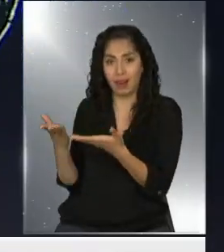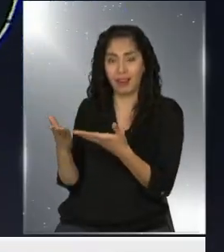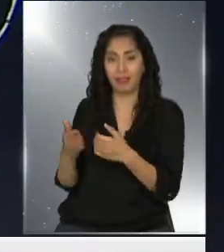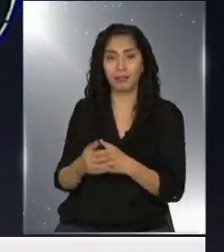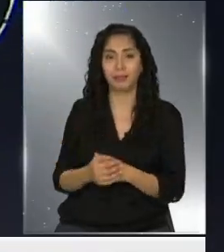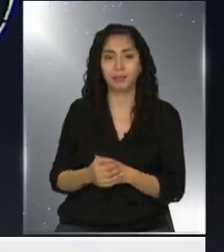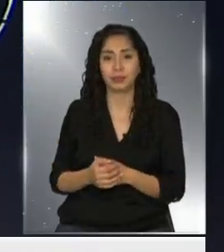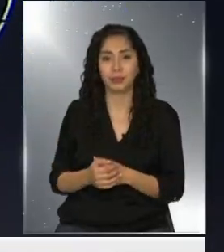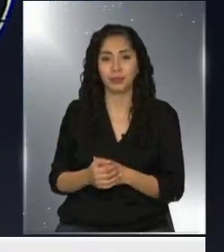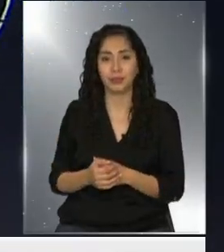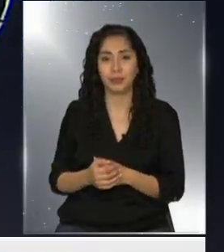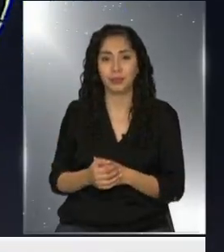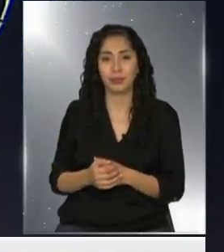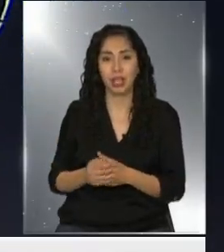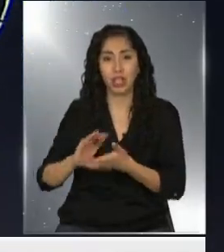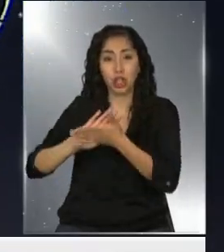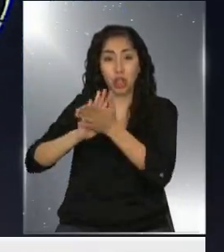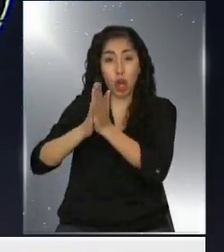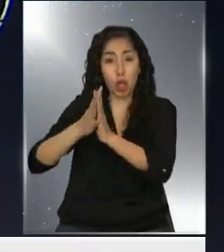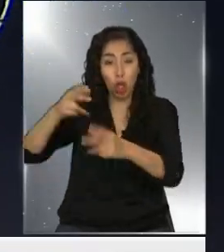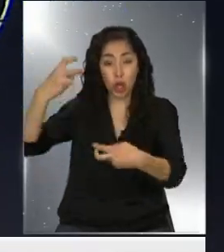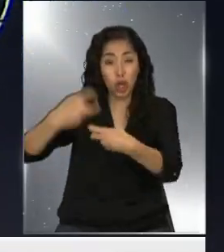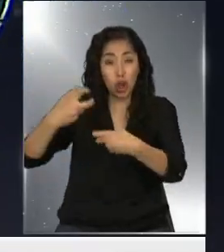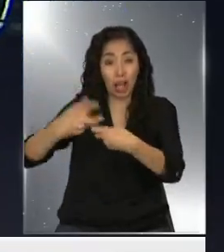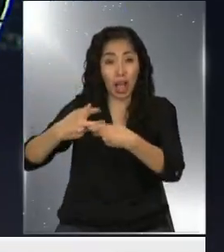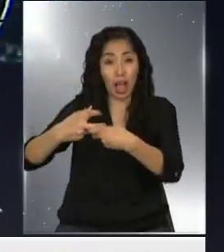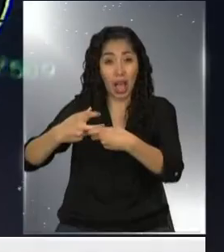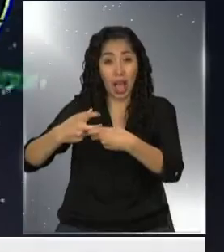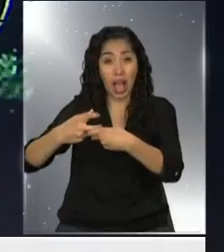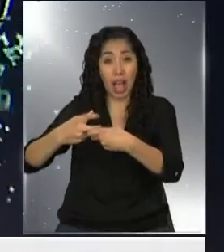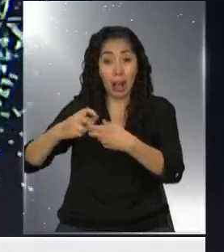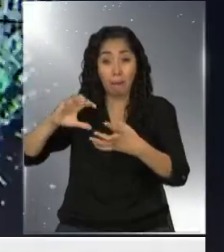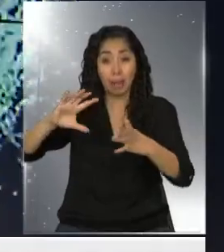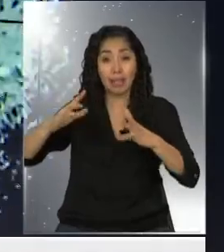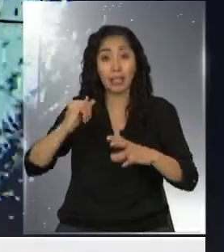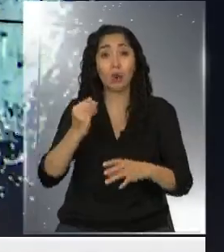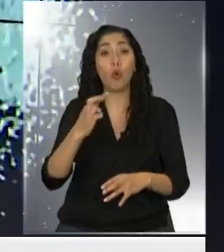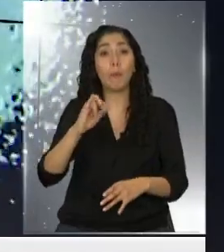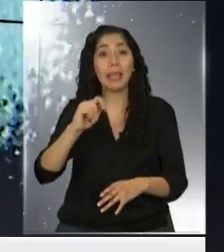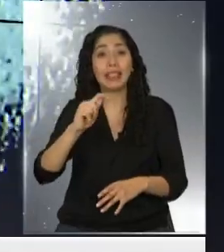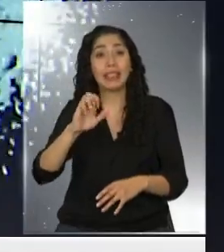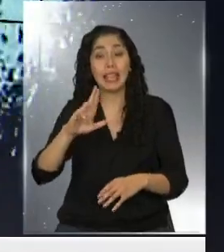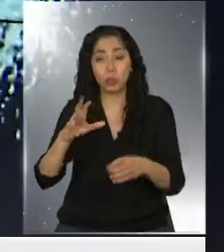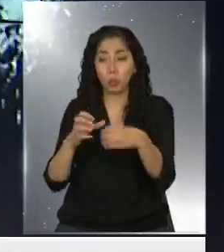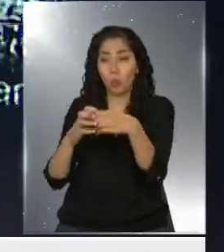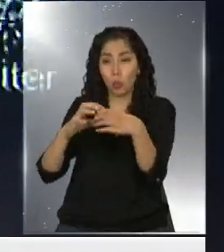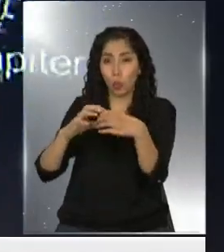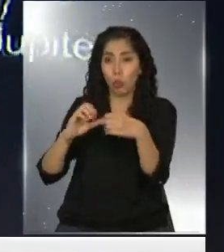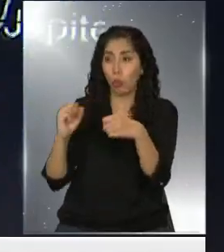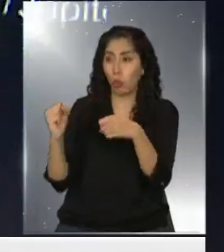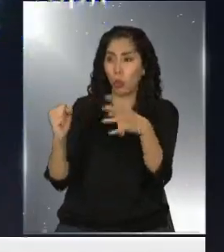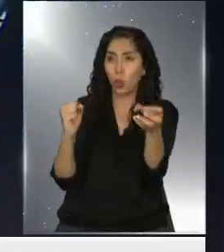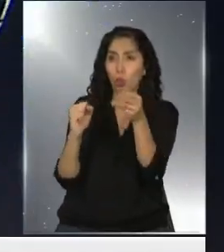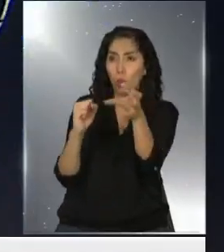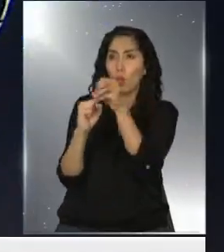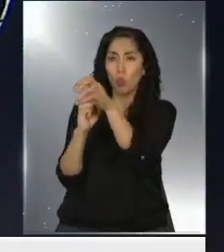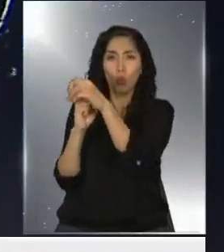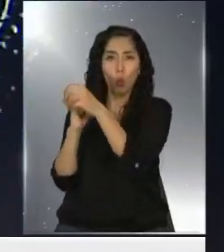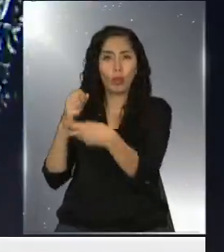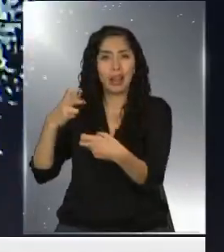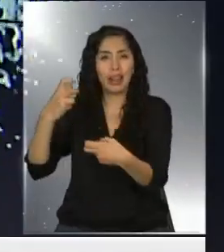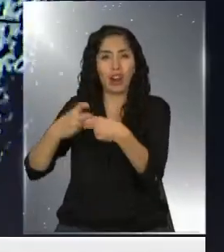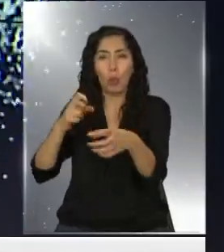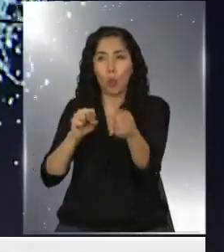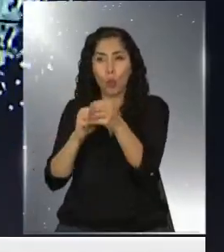y va arrastrando todos estos materiales, que son un montón de rocas espaciales de asteroides, que si no estuviese esa presión